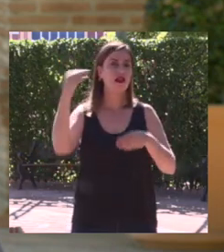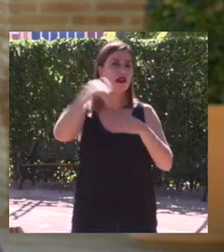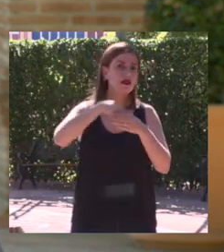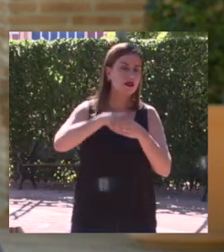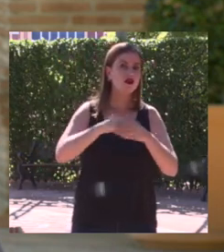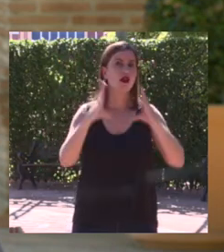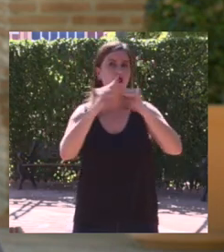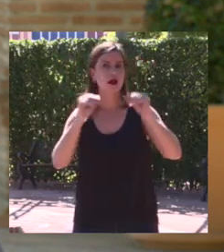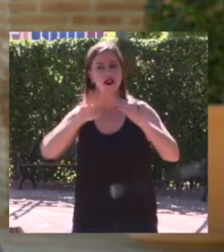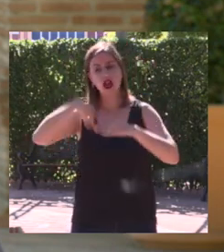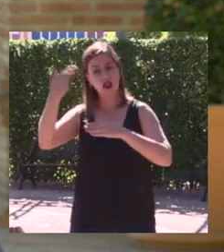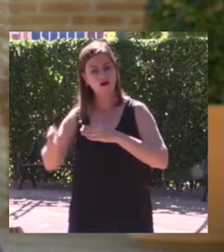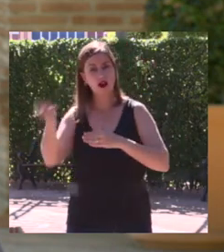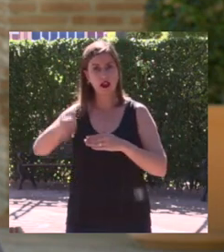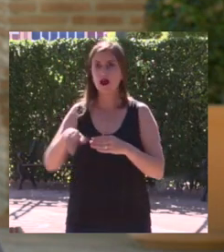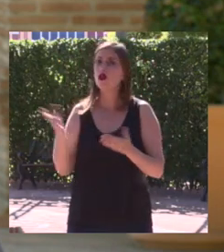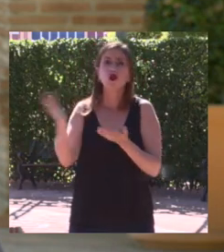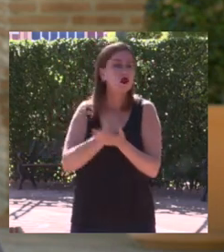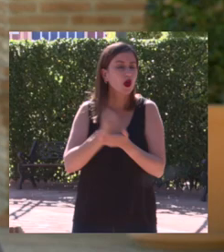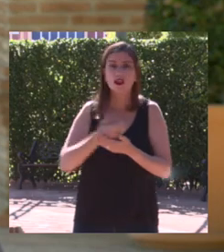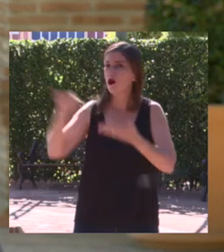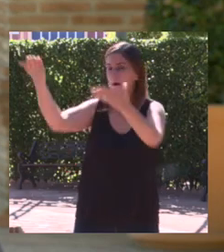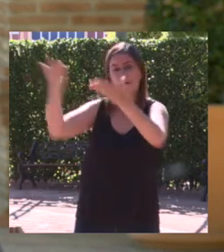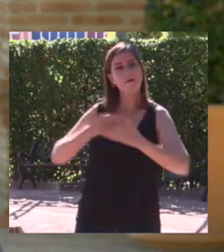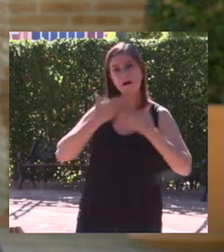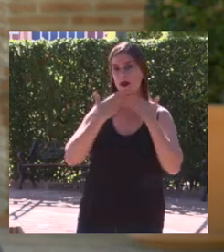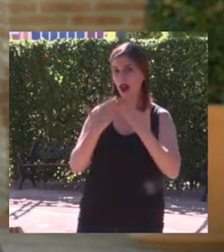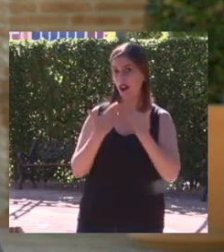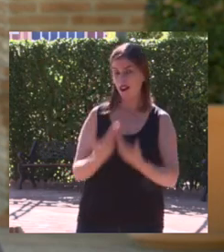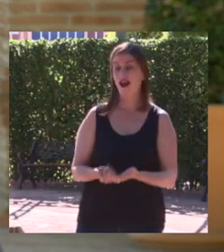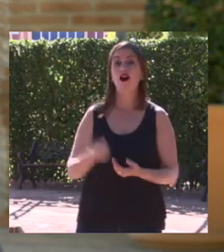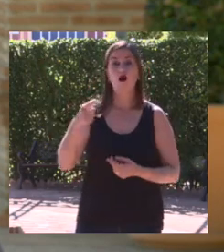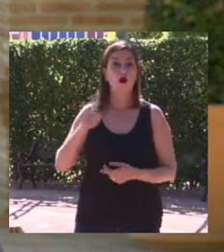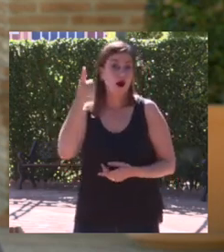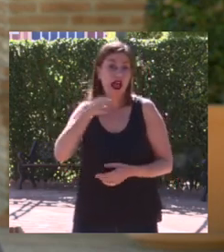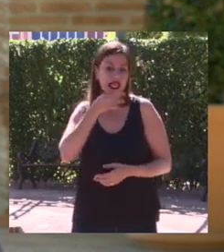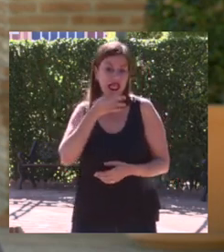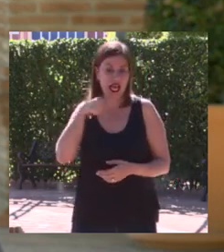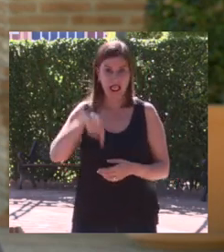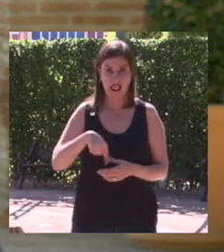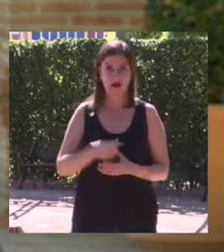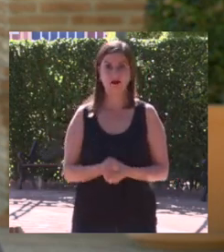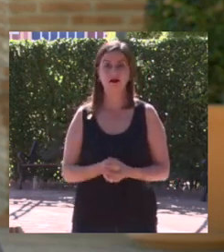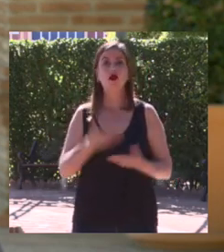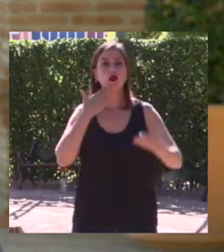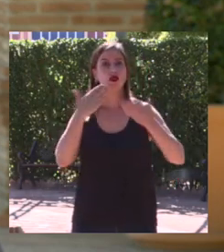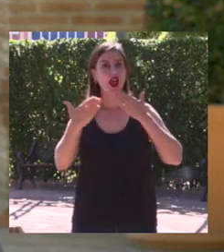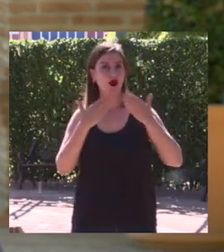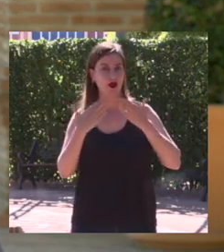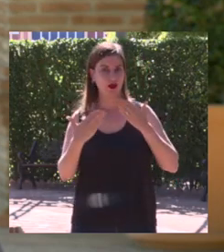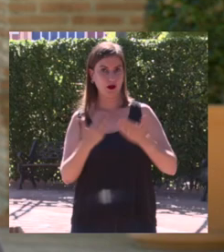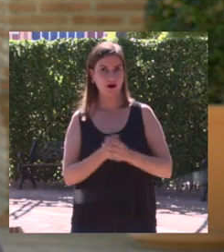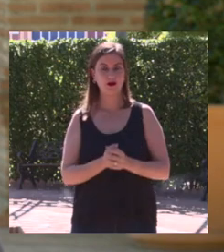sentido, pues, todas son bienvenidas. Una de ellas es la que tenemos esta tarde. Un dialogando